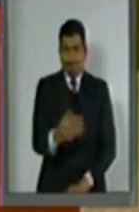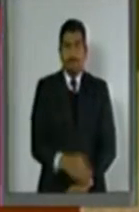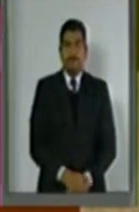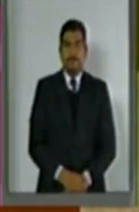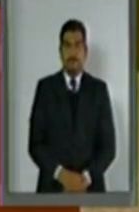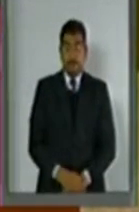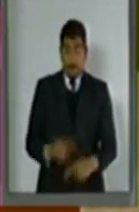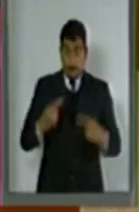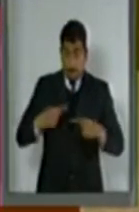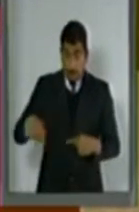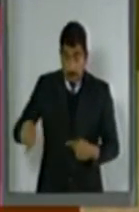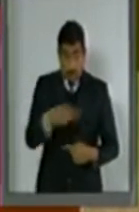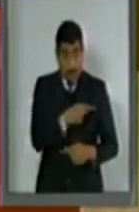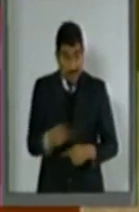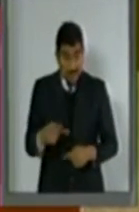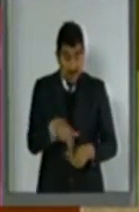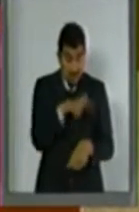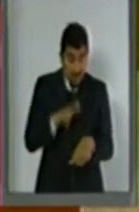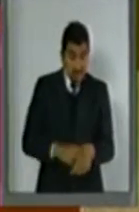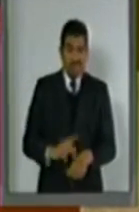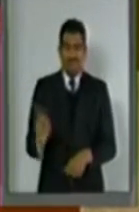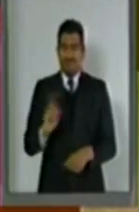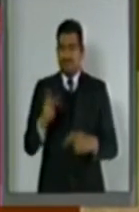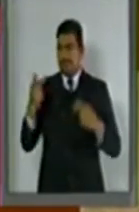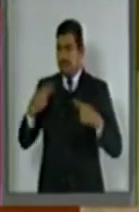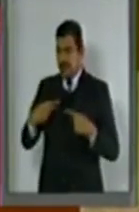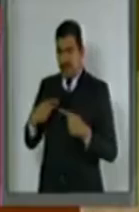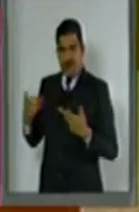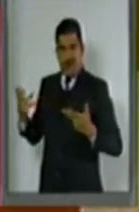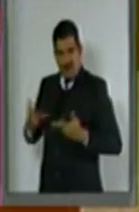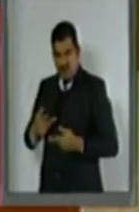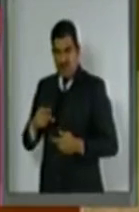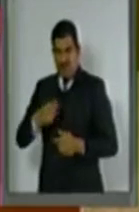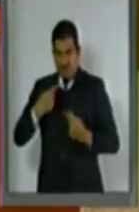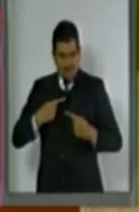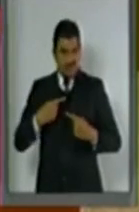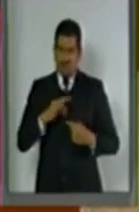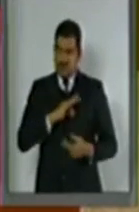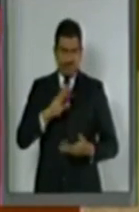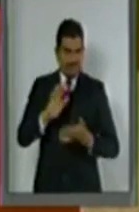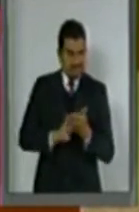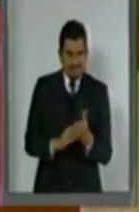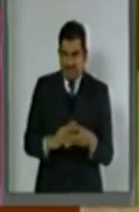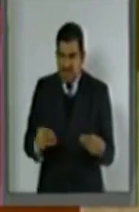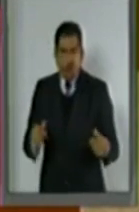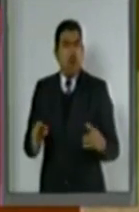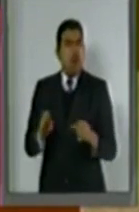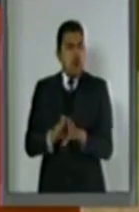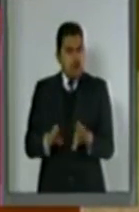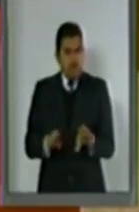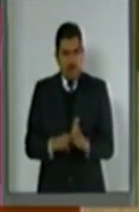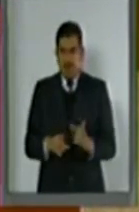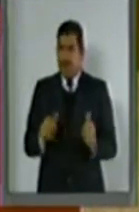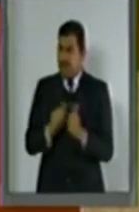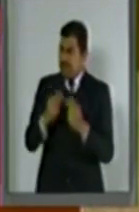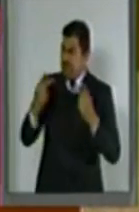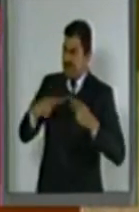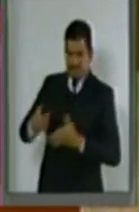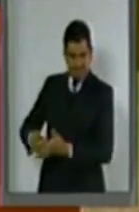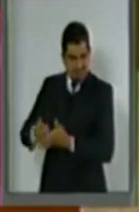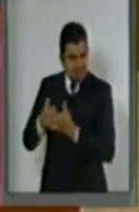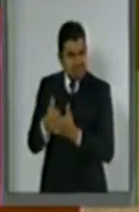pobreza no es natural, es creada por el hombre y puede superarse y erradicarse mediante acciones de los seres humanos.